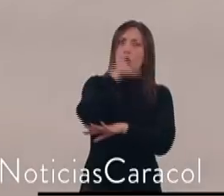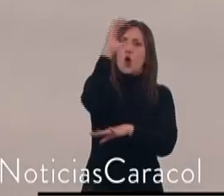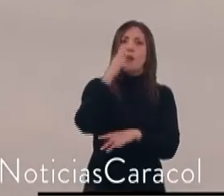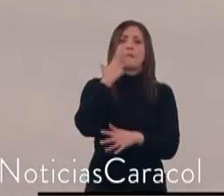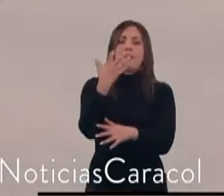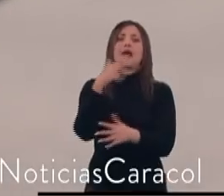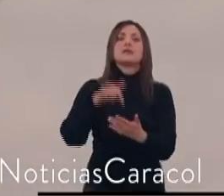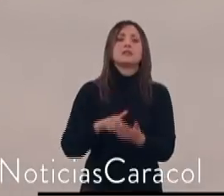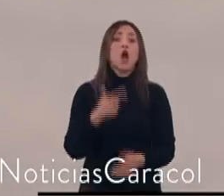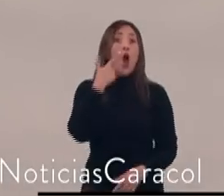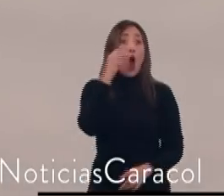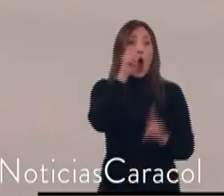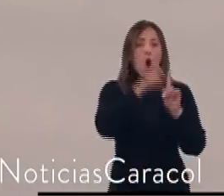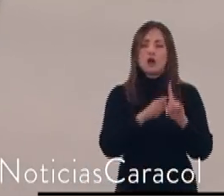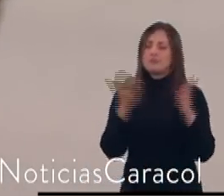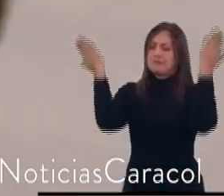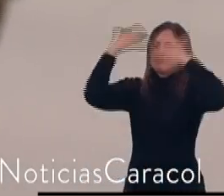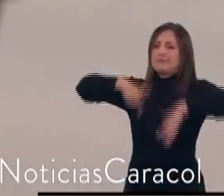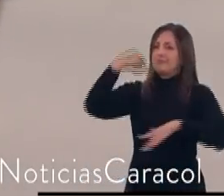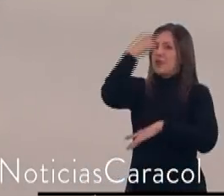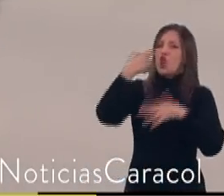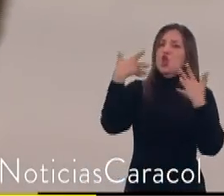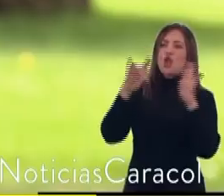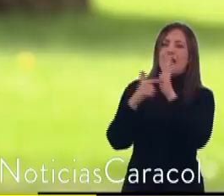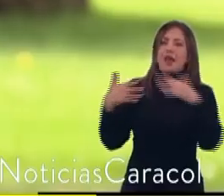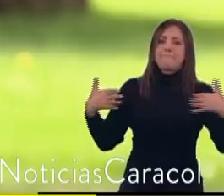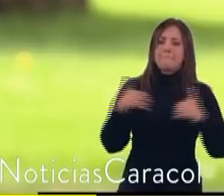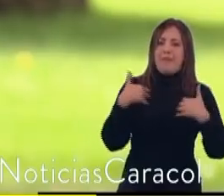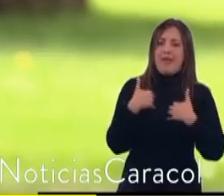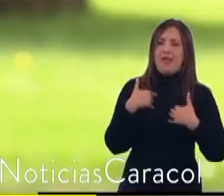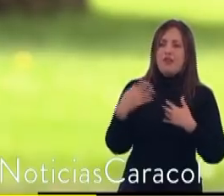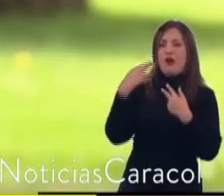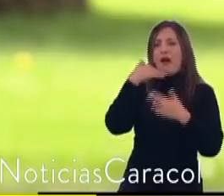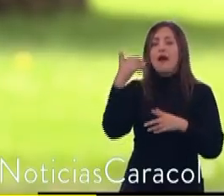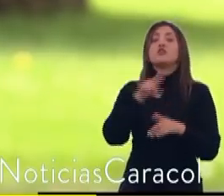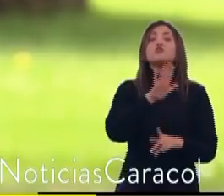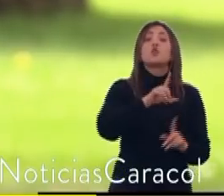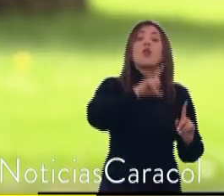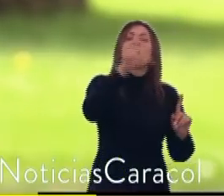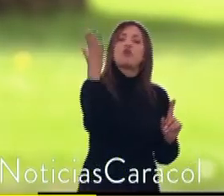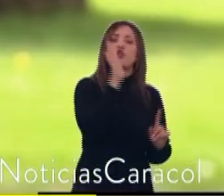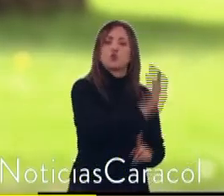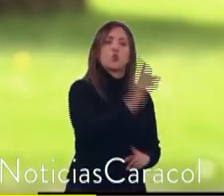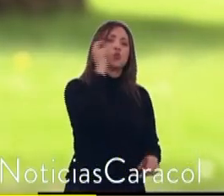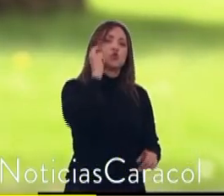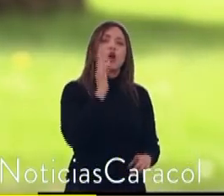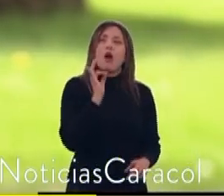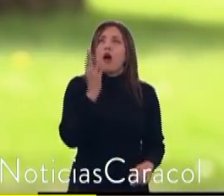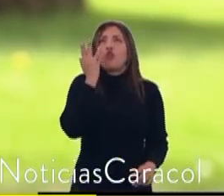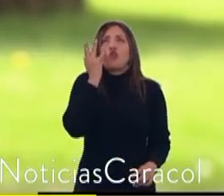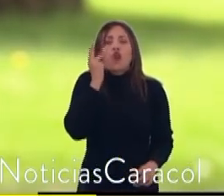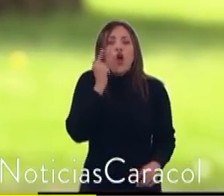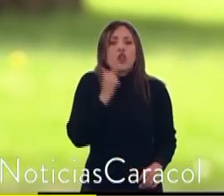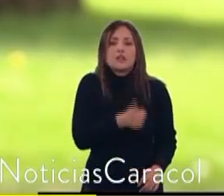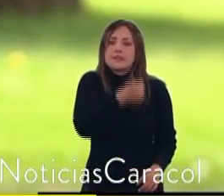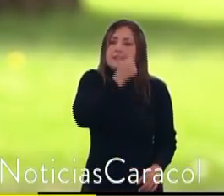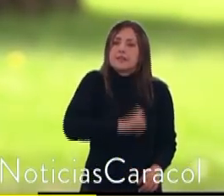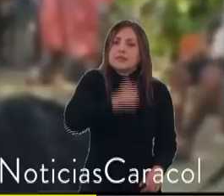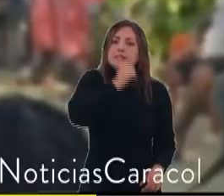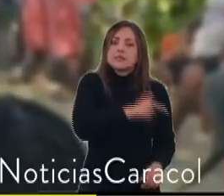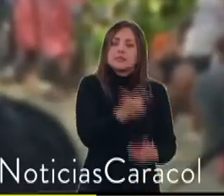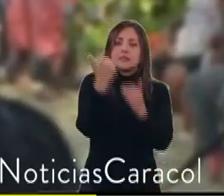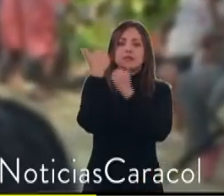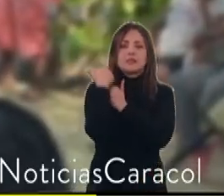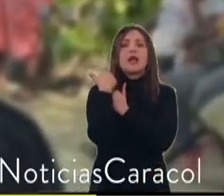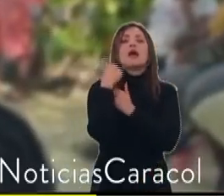Este hombre pidió proteger su identidad porque teme por su vida. Es un líder social del Chocó que enfrenta cada día la difícil tarea que decidió asumir.